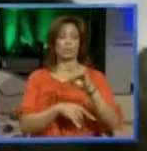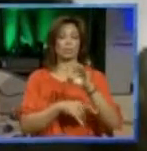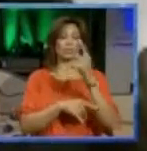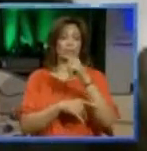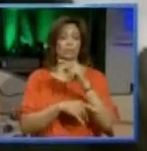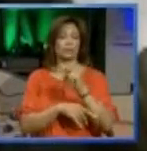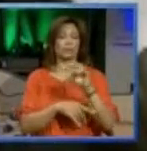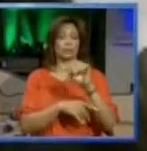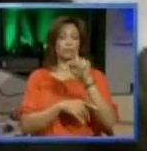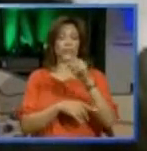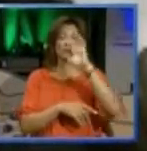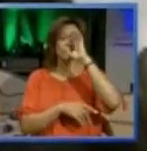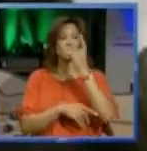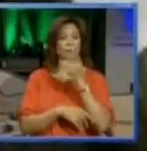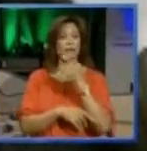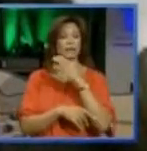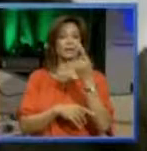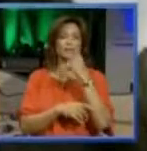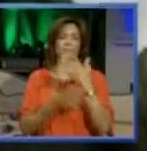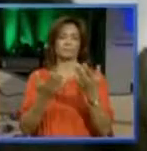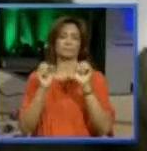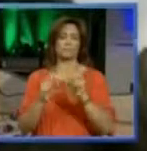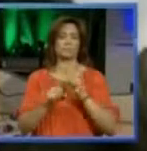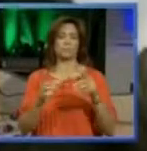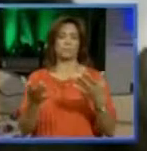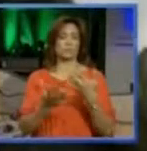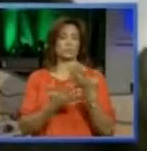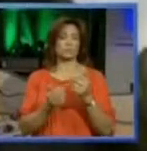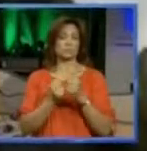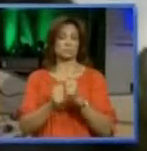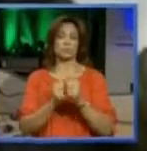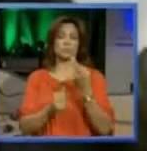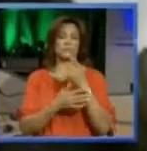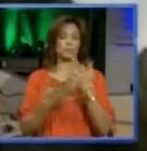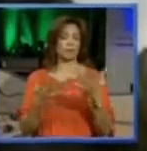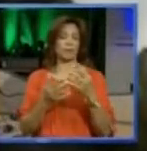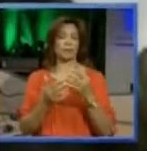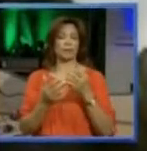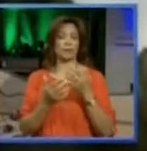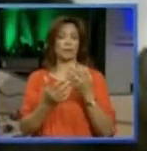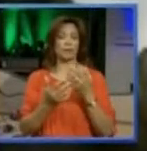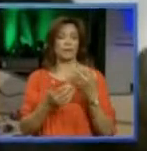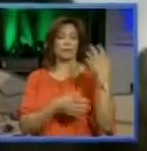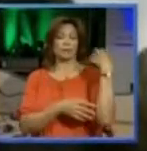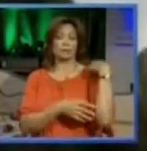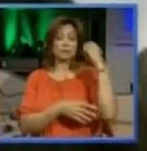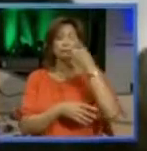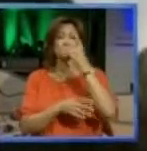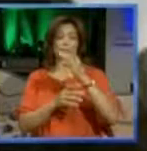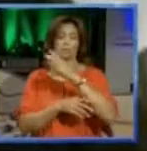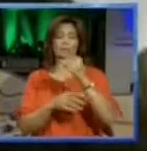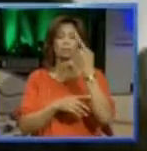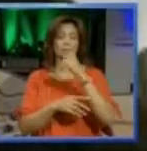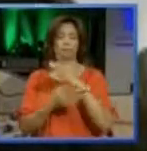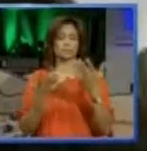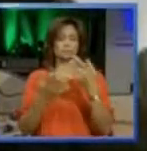el noreste de la República Dominicana pudiesen hacerse sin inconvenientes y sin intervención de las autoridades dominicanas ni